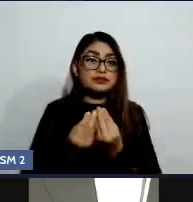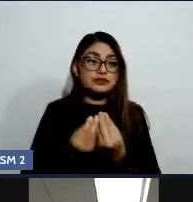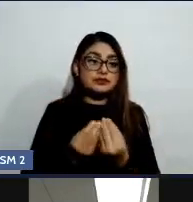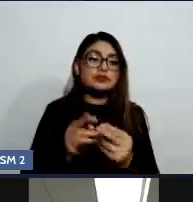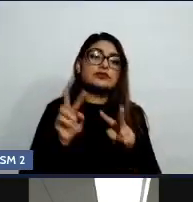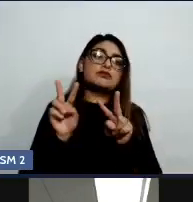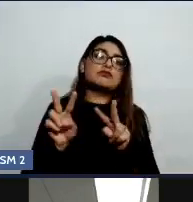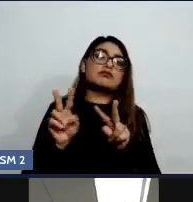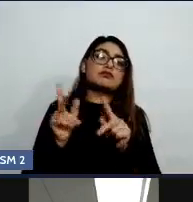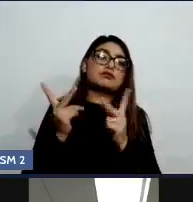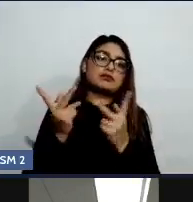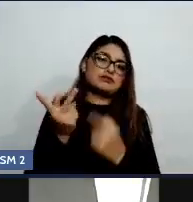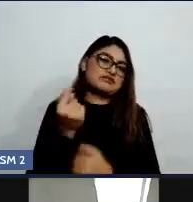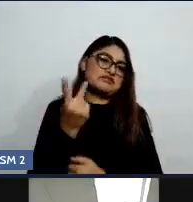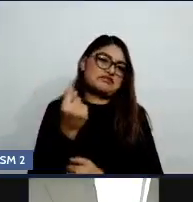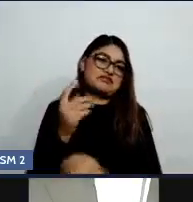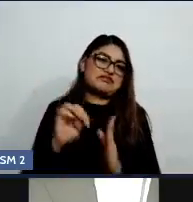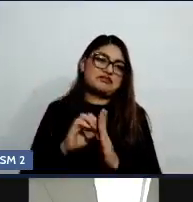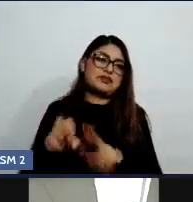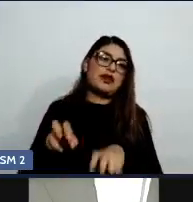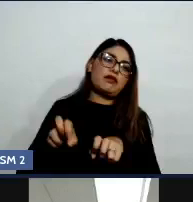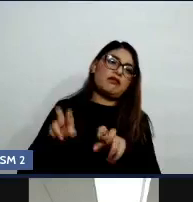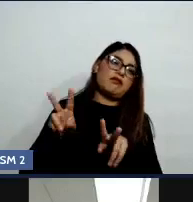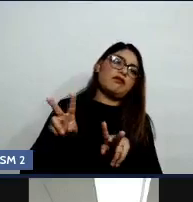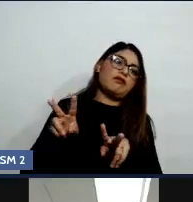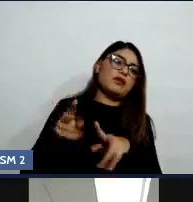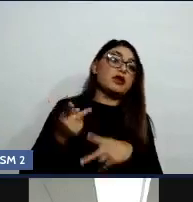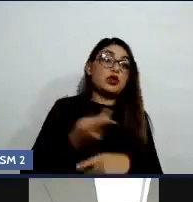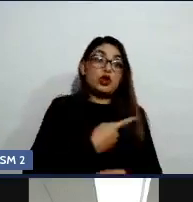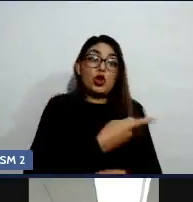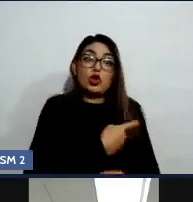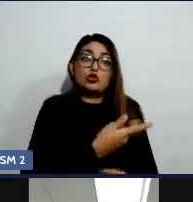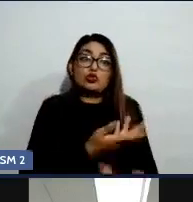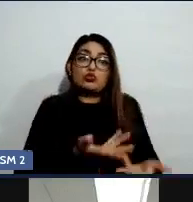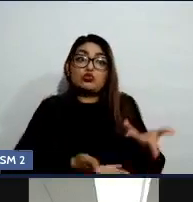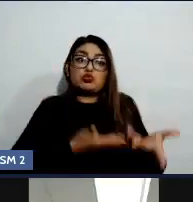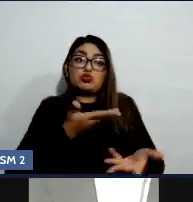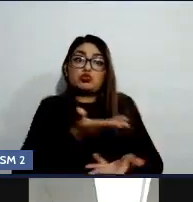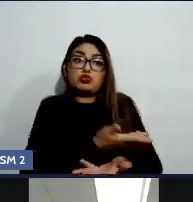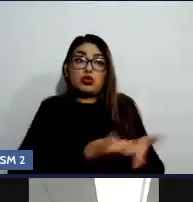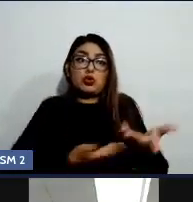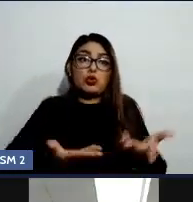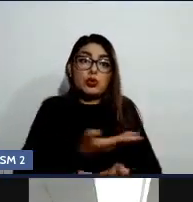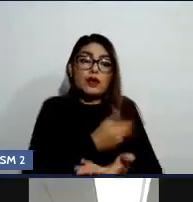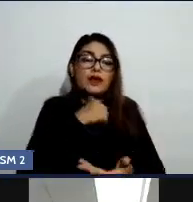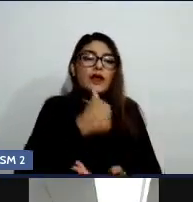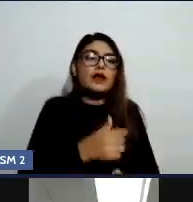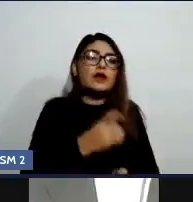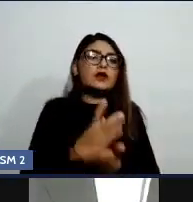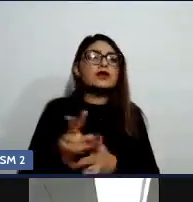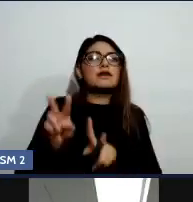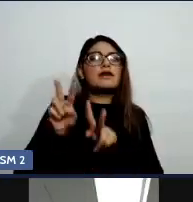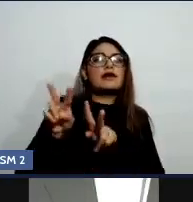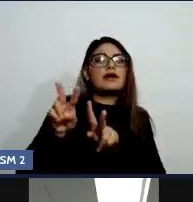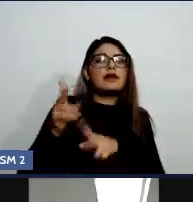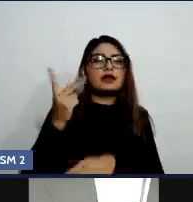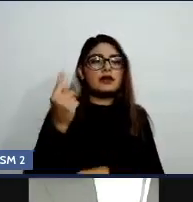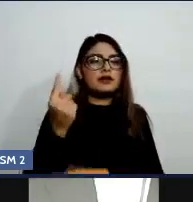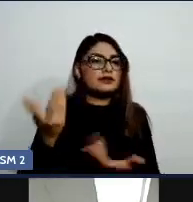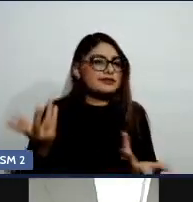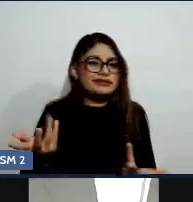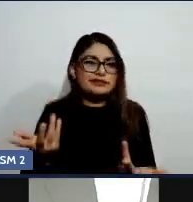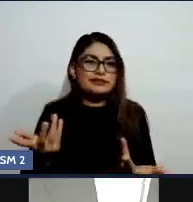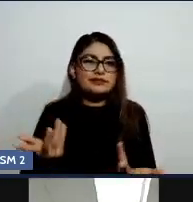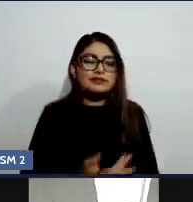ninguna, pues, convivencia. realidad no hay una plática, nada, sino a realizar alguna